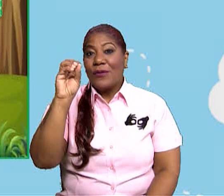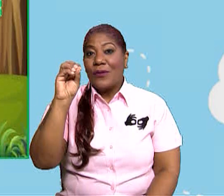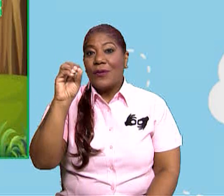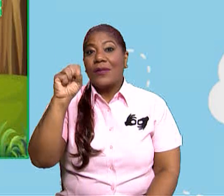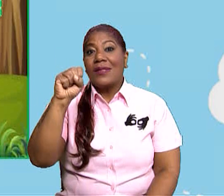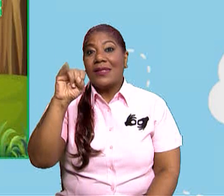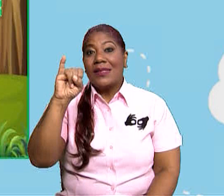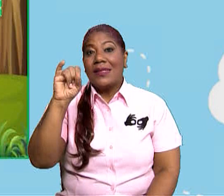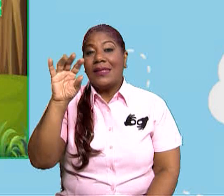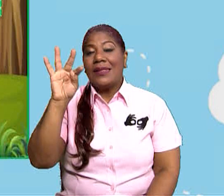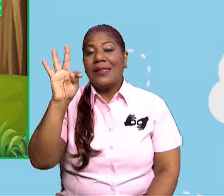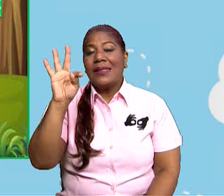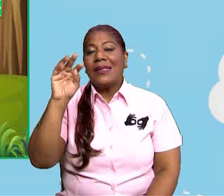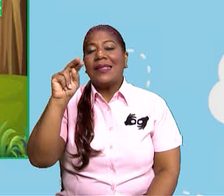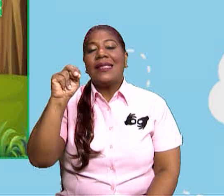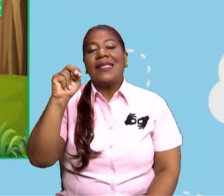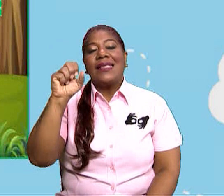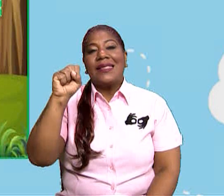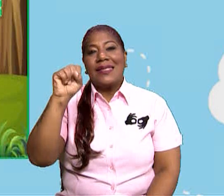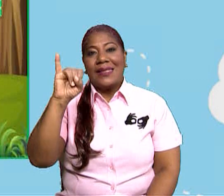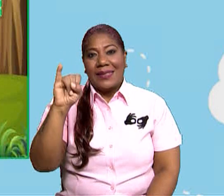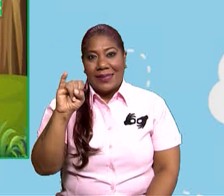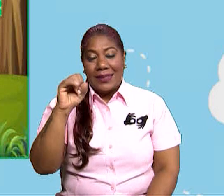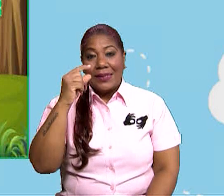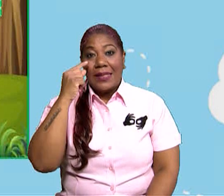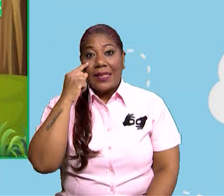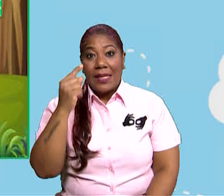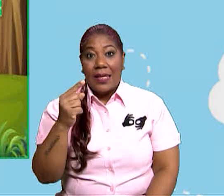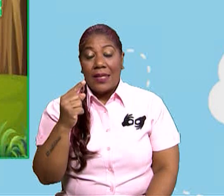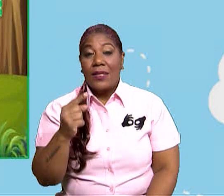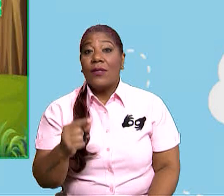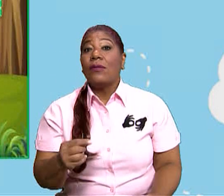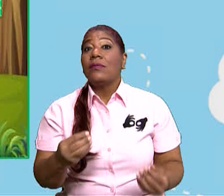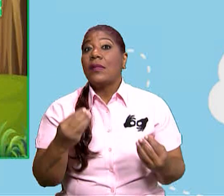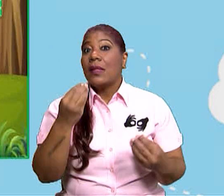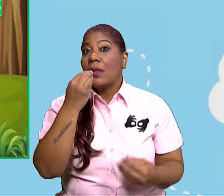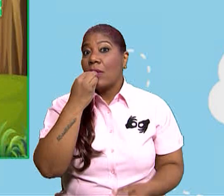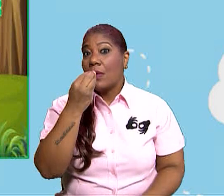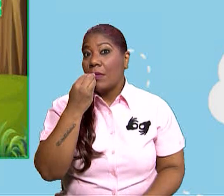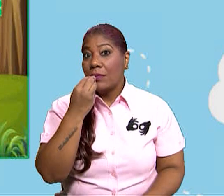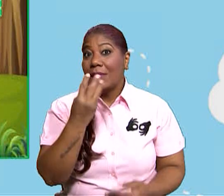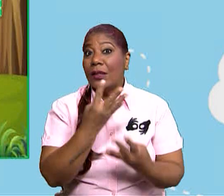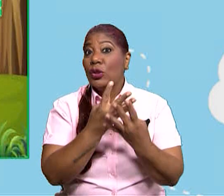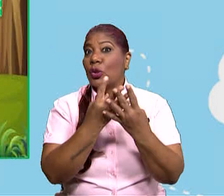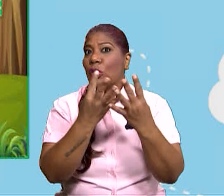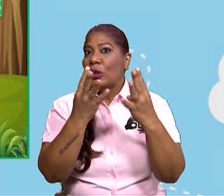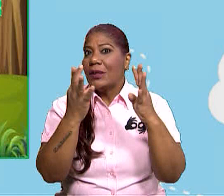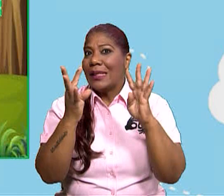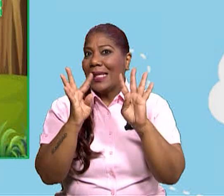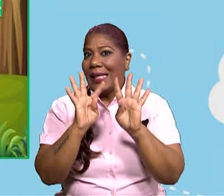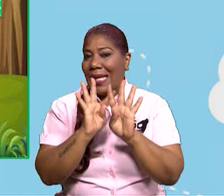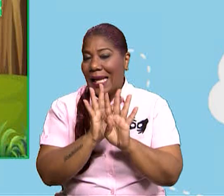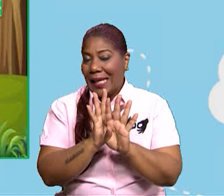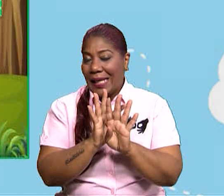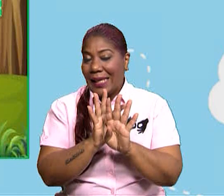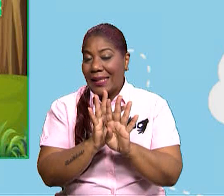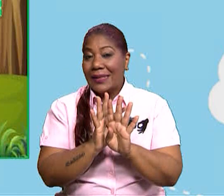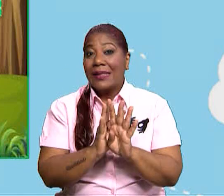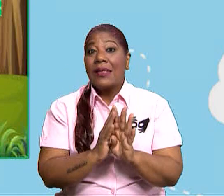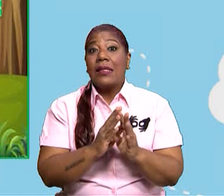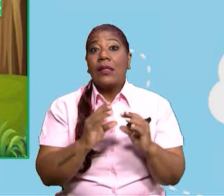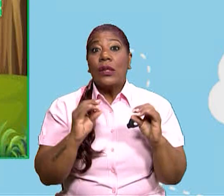herbívoros y de ellos los carnívoros. Cuando las plantas y animales mueren, los